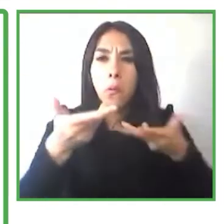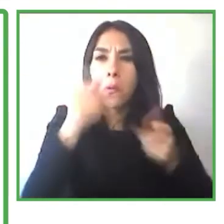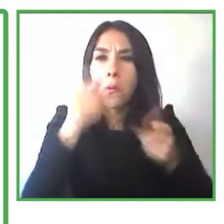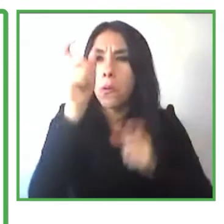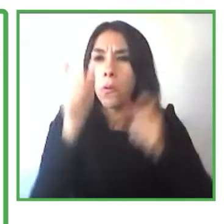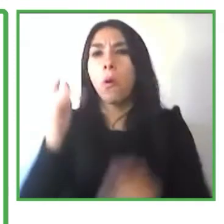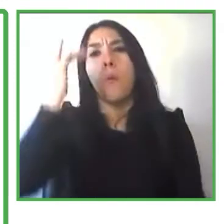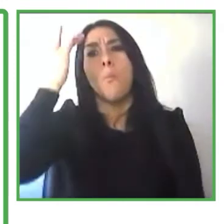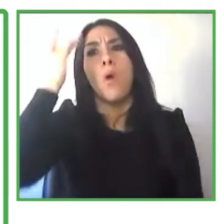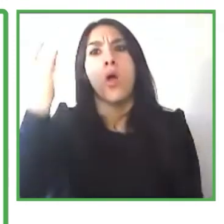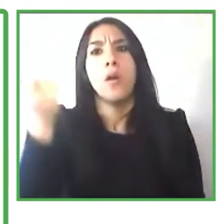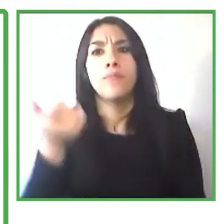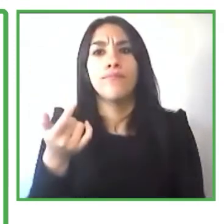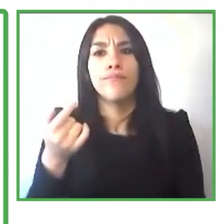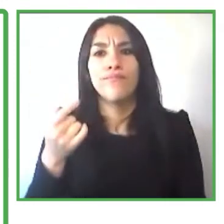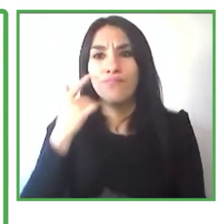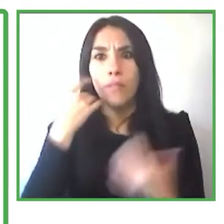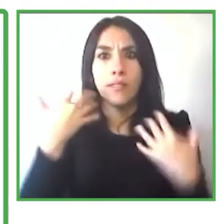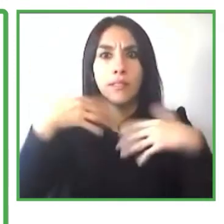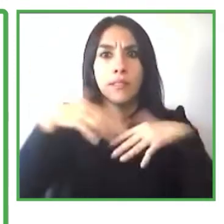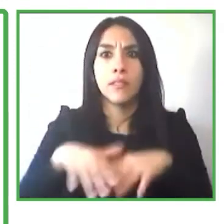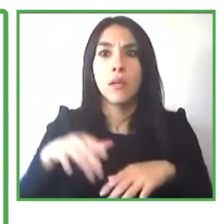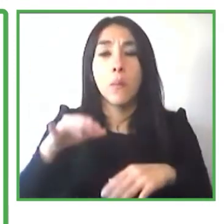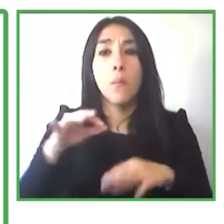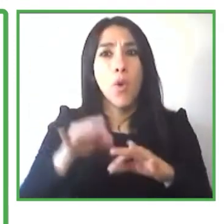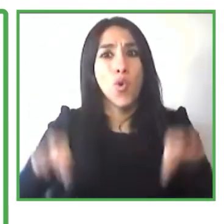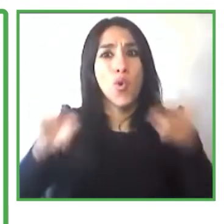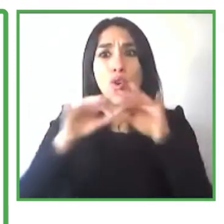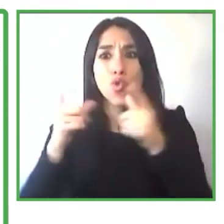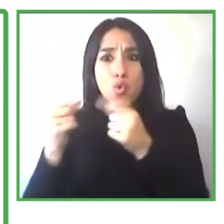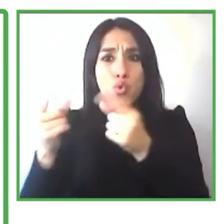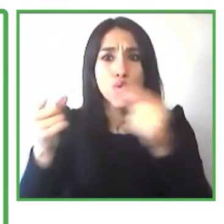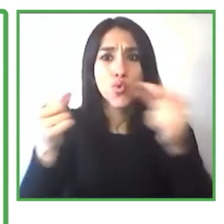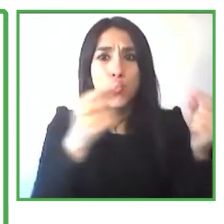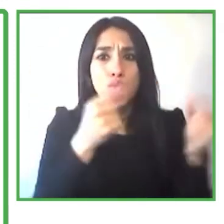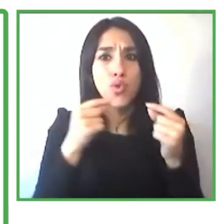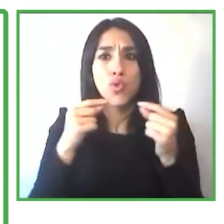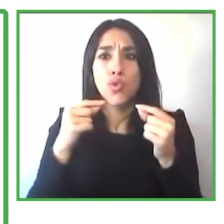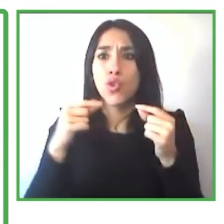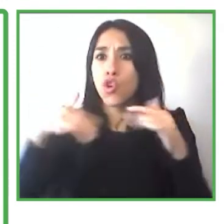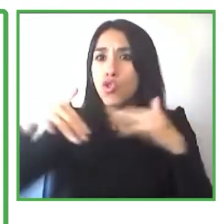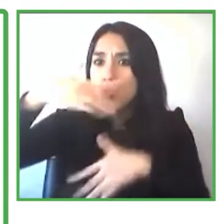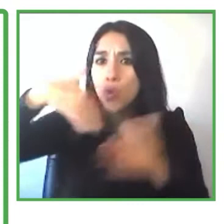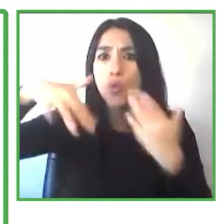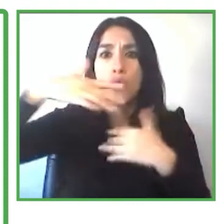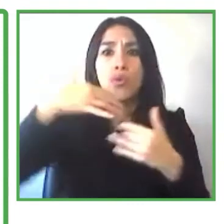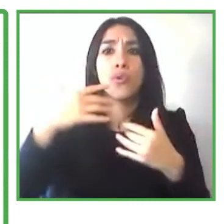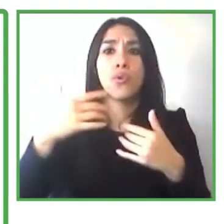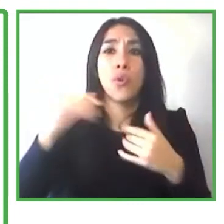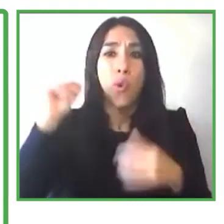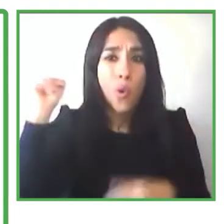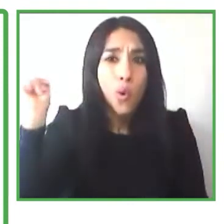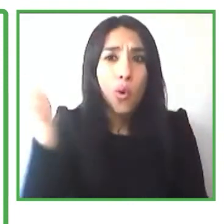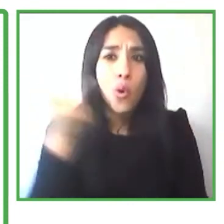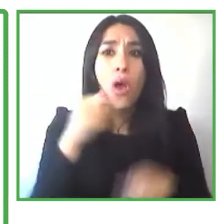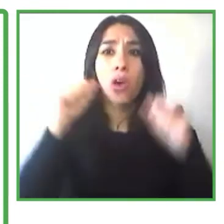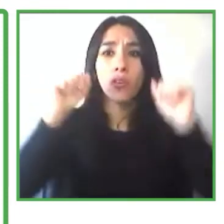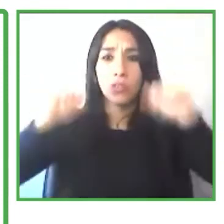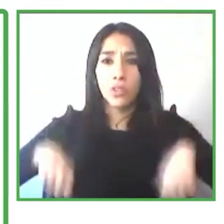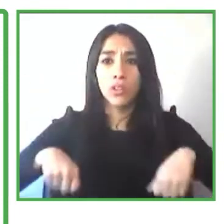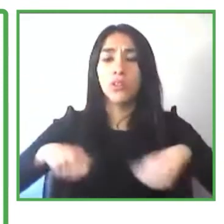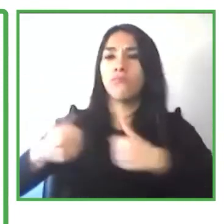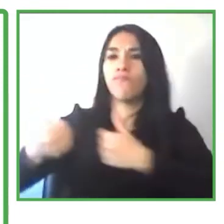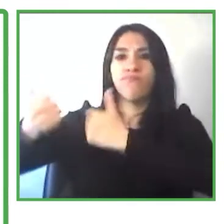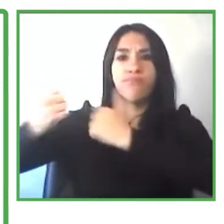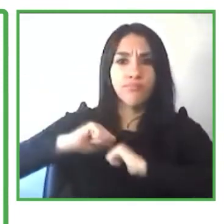un ambiente seguro para que las empresas puedan discutir todos los desafíos a veces las empresas pueden no estar dispuestas